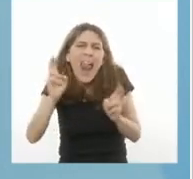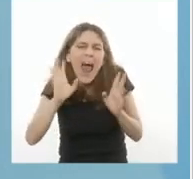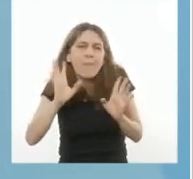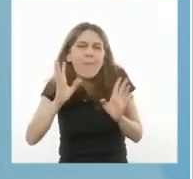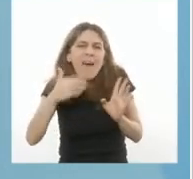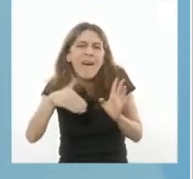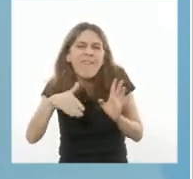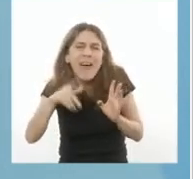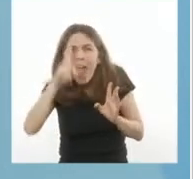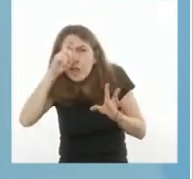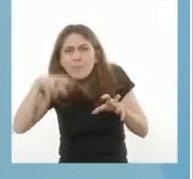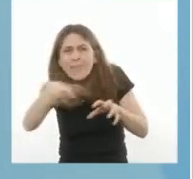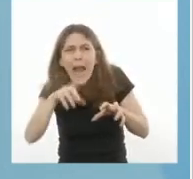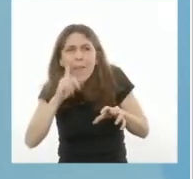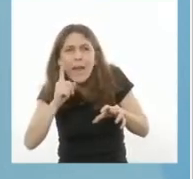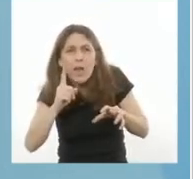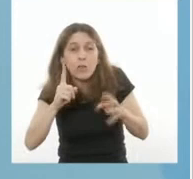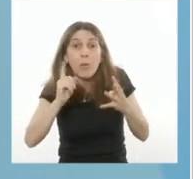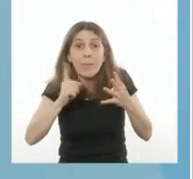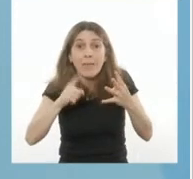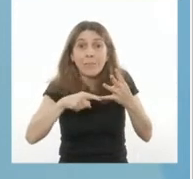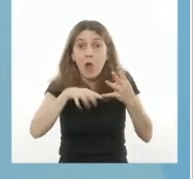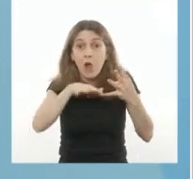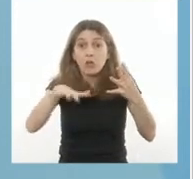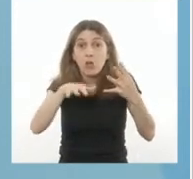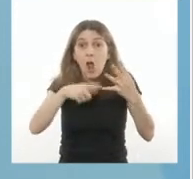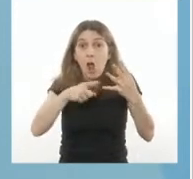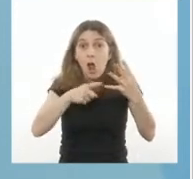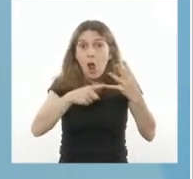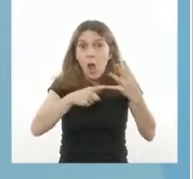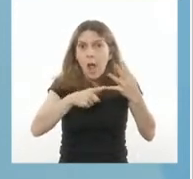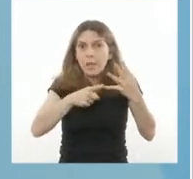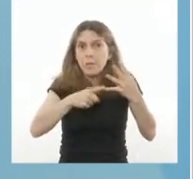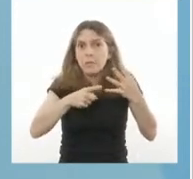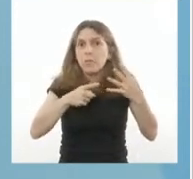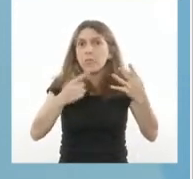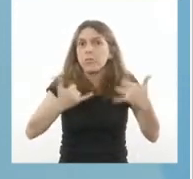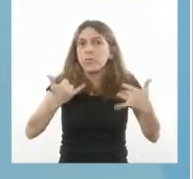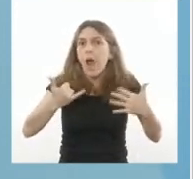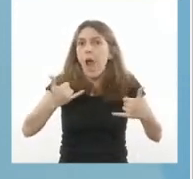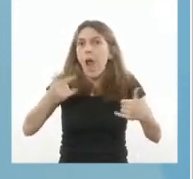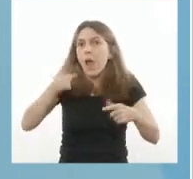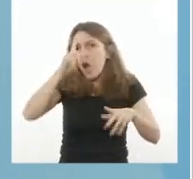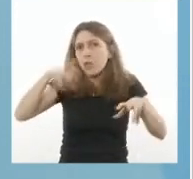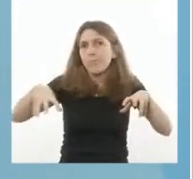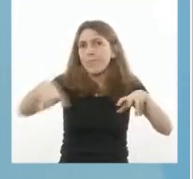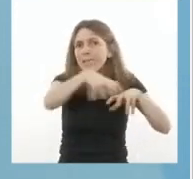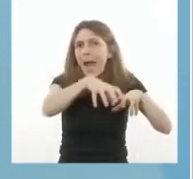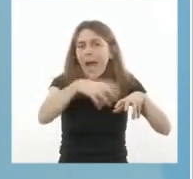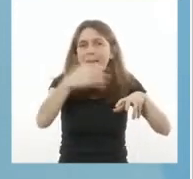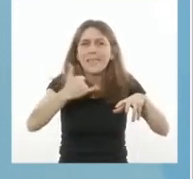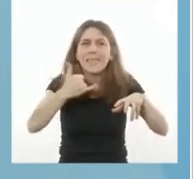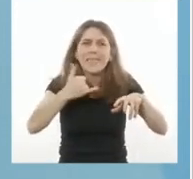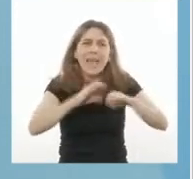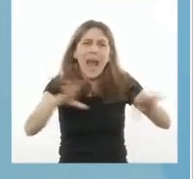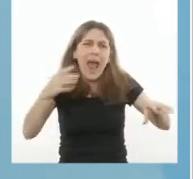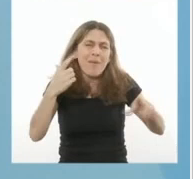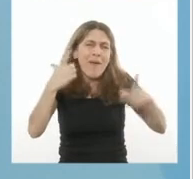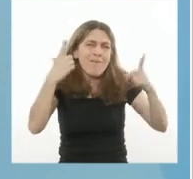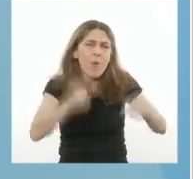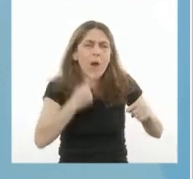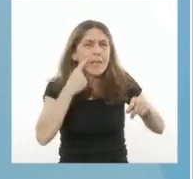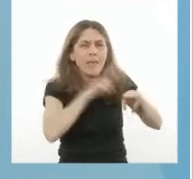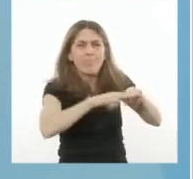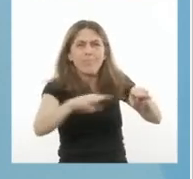En estas zonas, el sistema de salud está muy tenso y la proporción de casos sobre la población